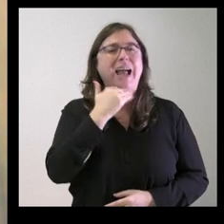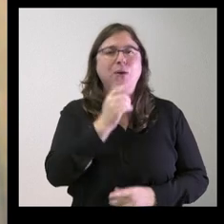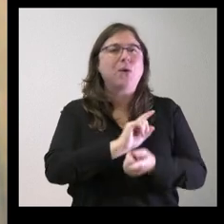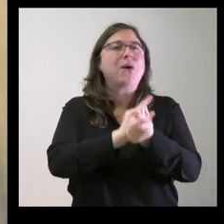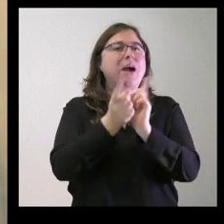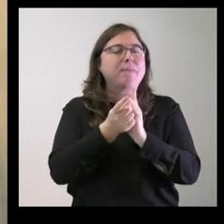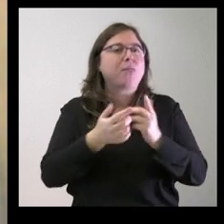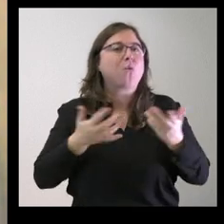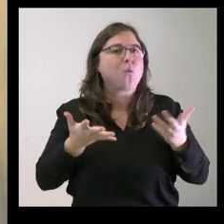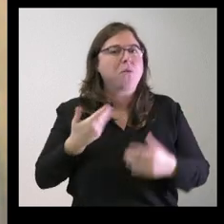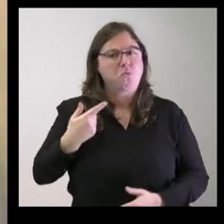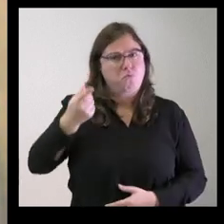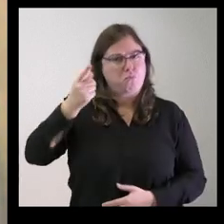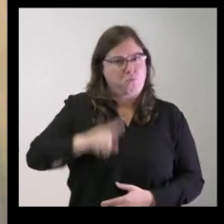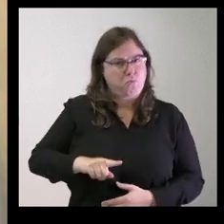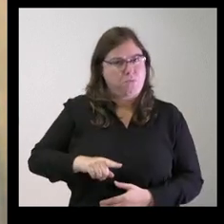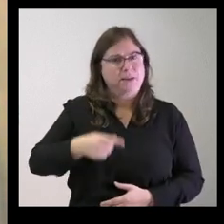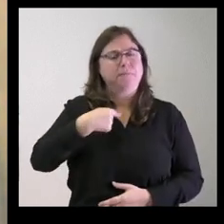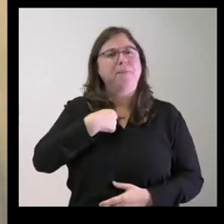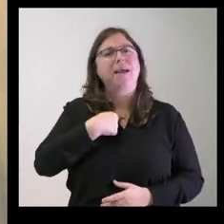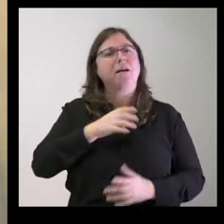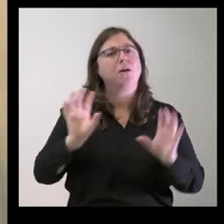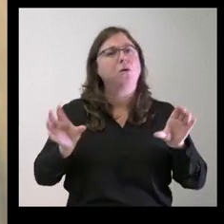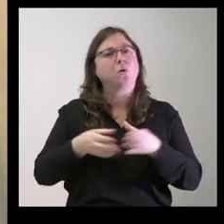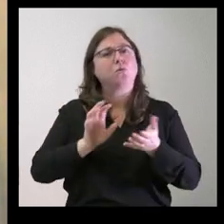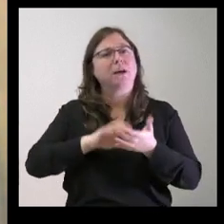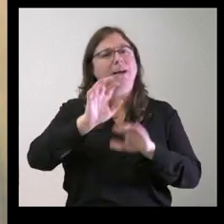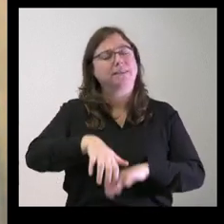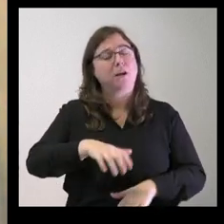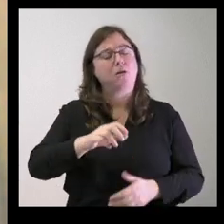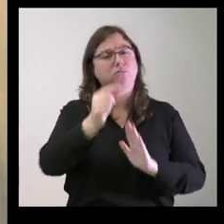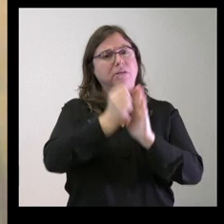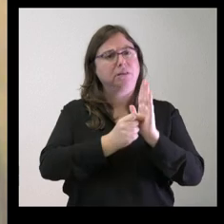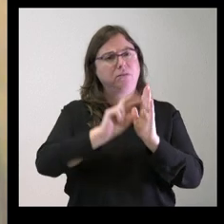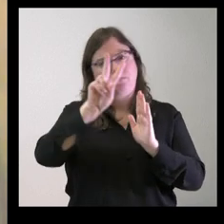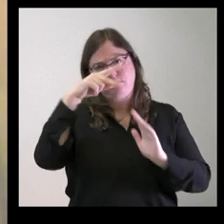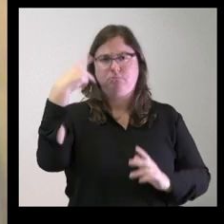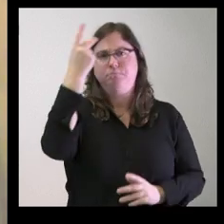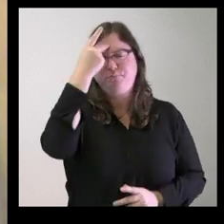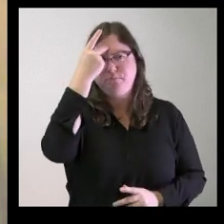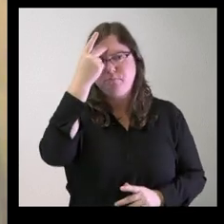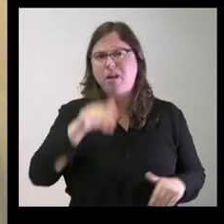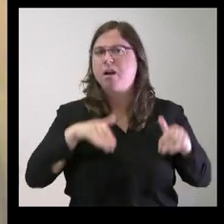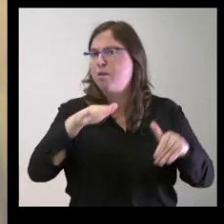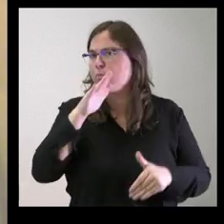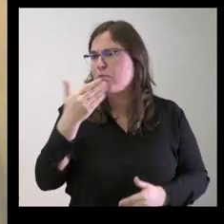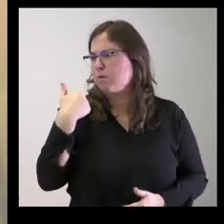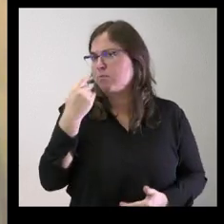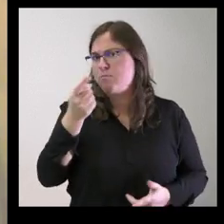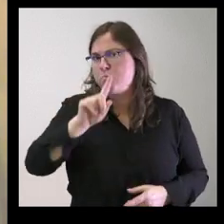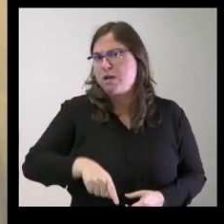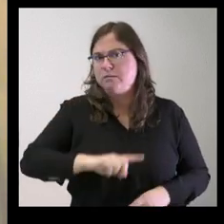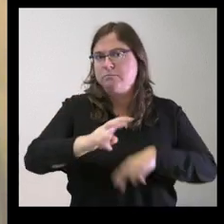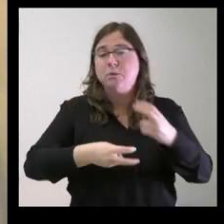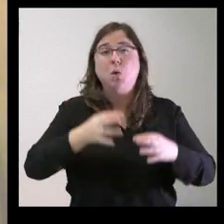en el último mes para que la Junta haya cambiado el criterio para presentar candidaturas hace justamente